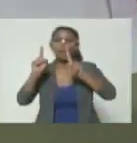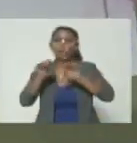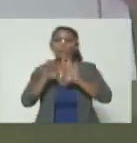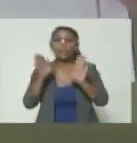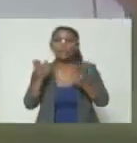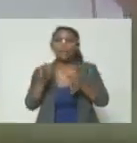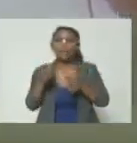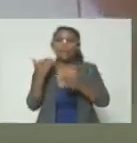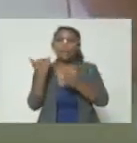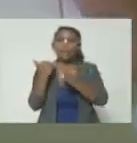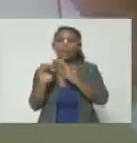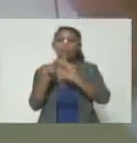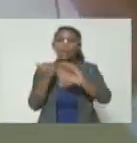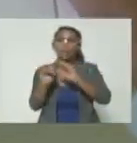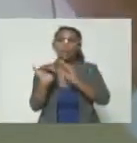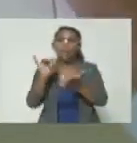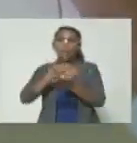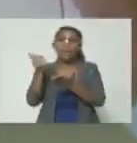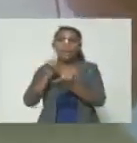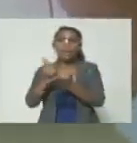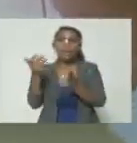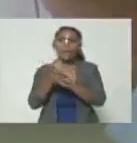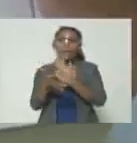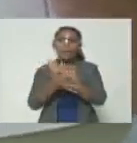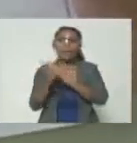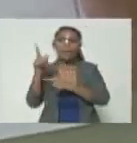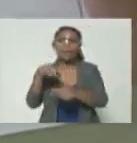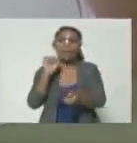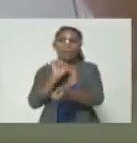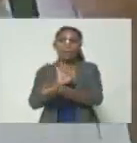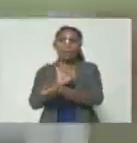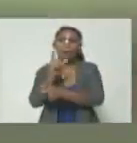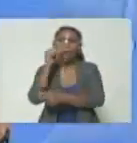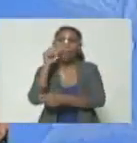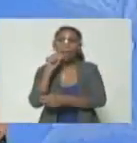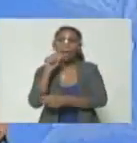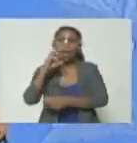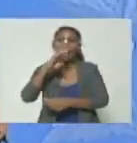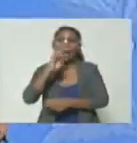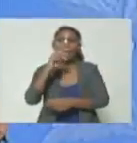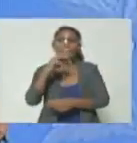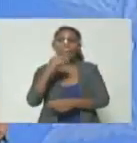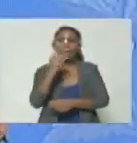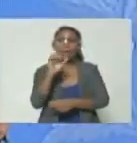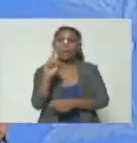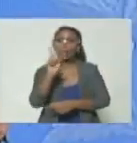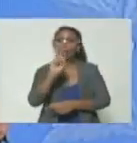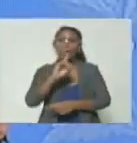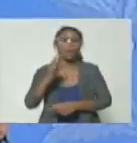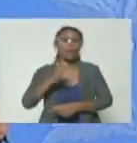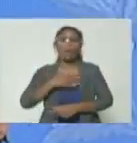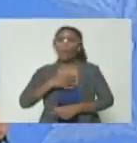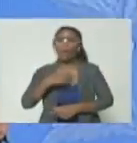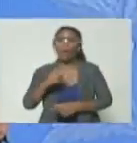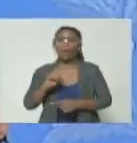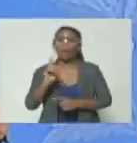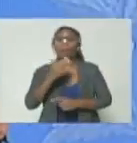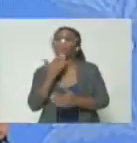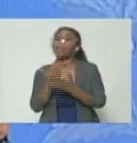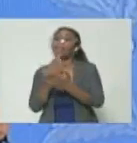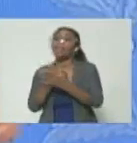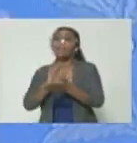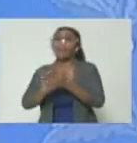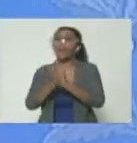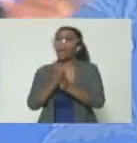que tiene que ir a la cárcel llamado Emilio Graterón y después nos estén pidiendo indultos no ya